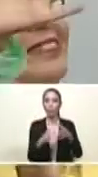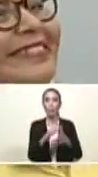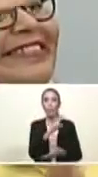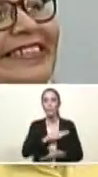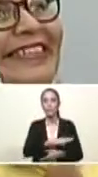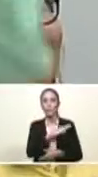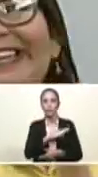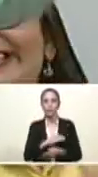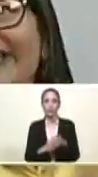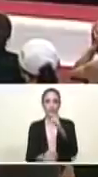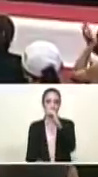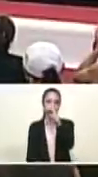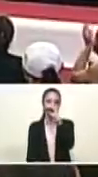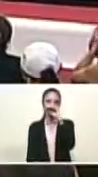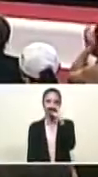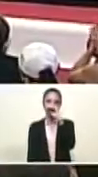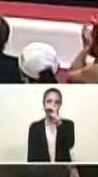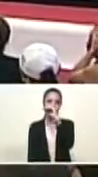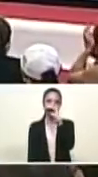Amor Mayor.